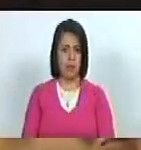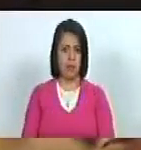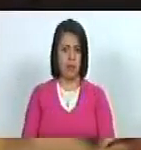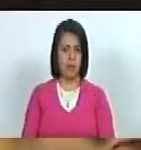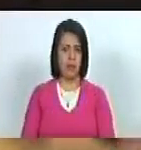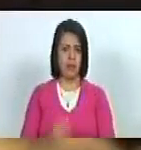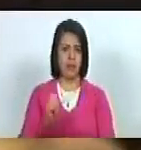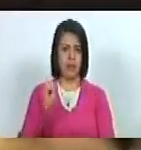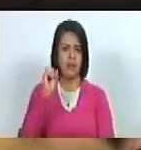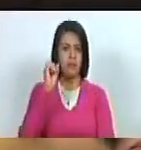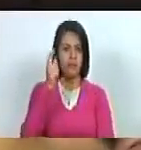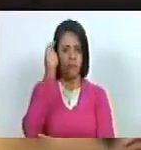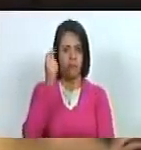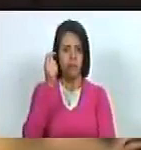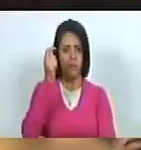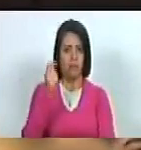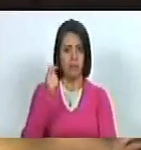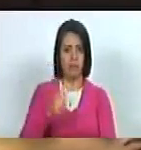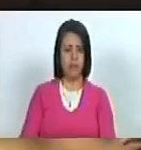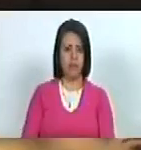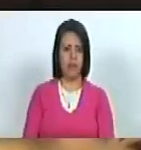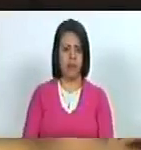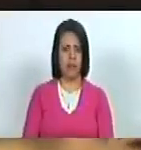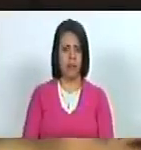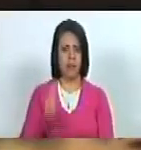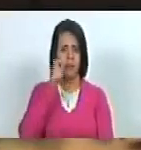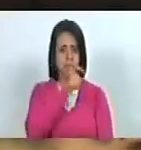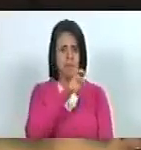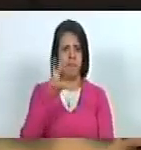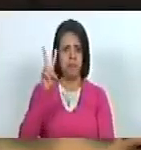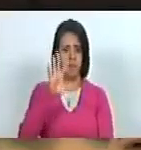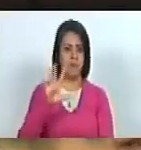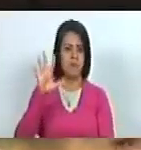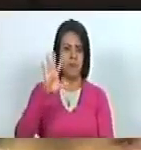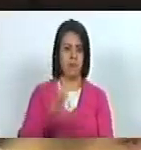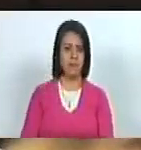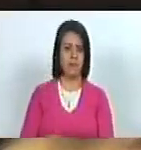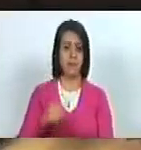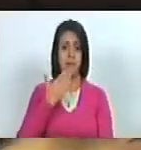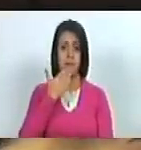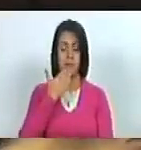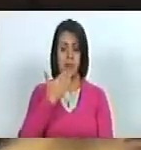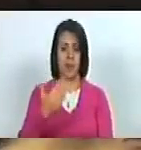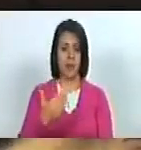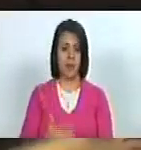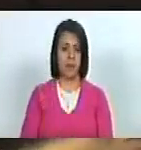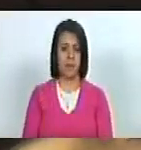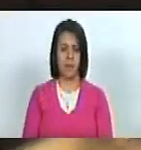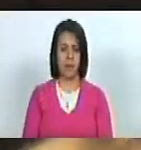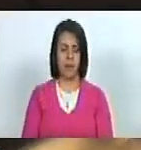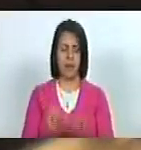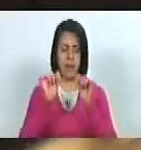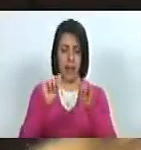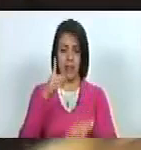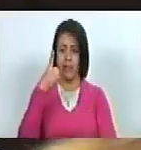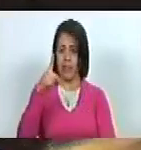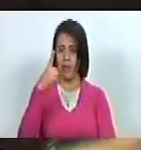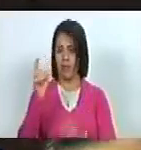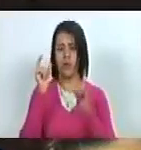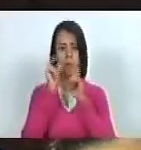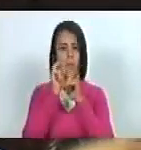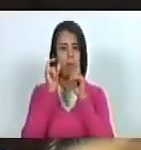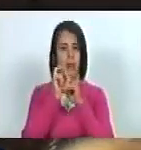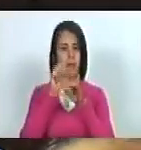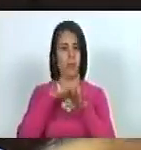colegas diputadas, diputados, pueblo de Venezuela. He solicitado este derecho de palabra